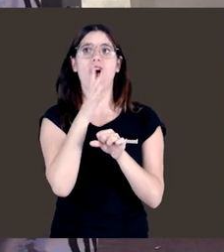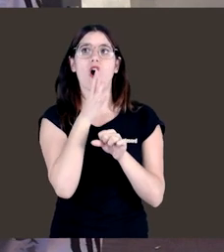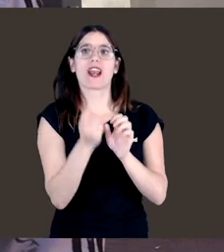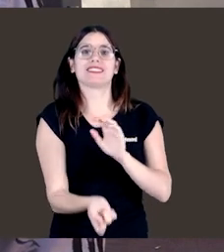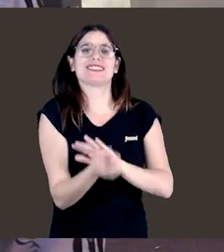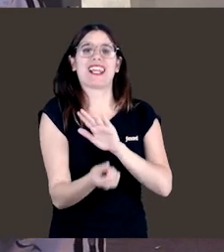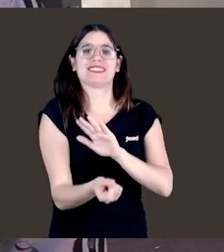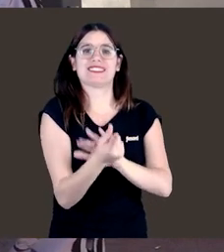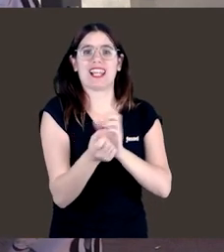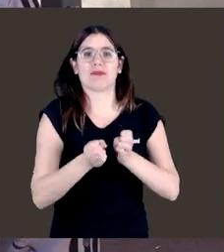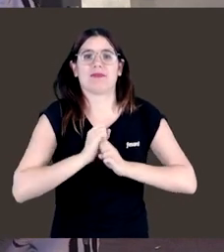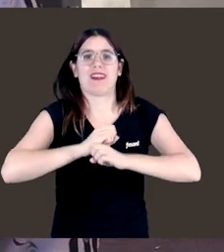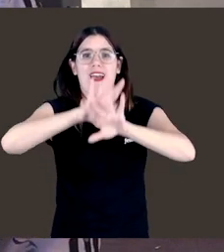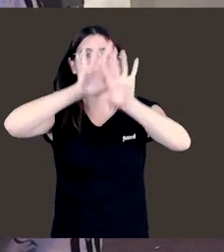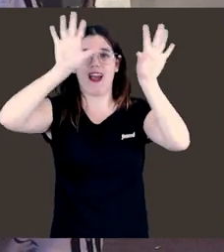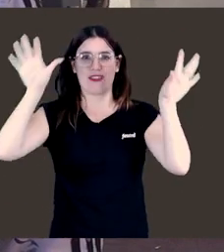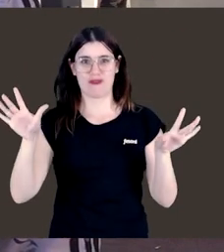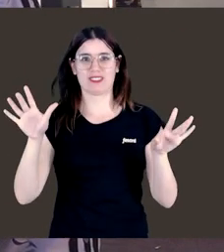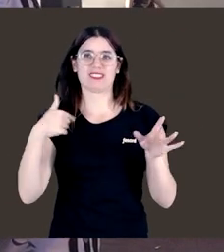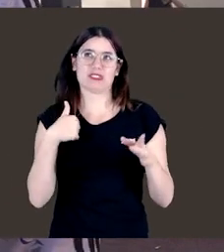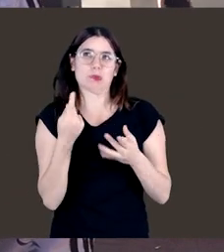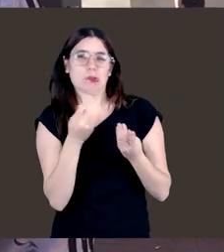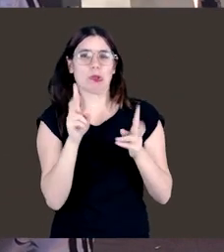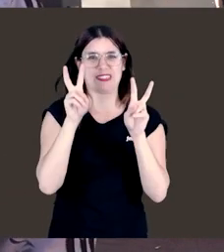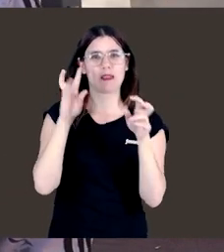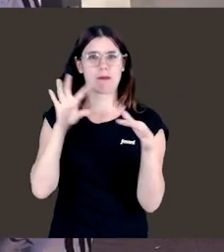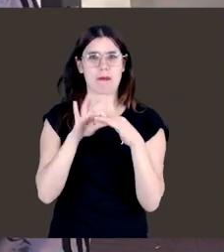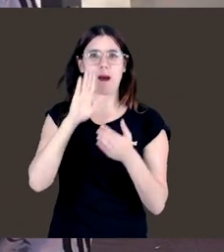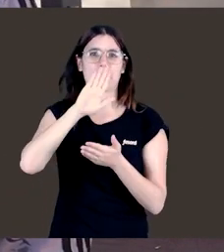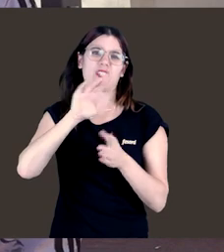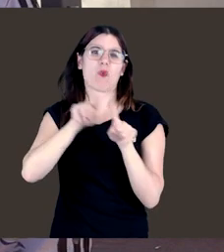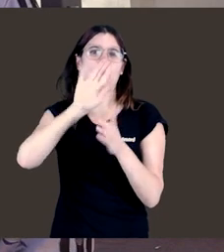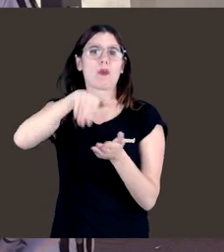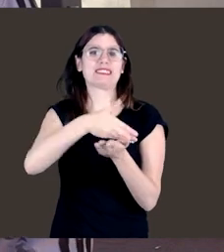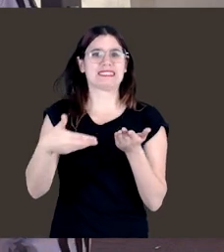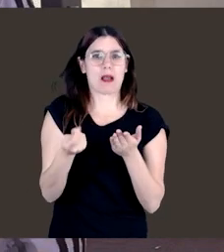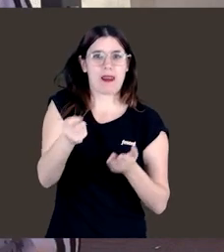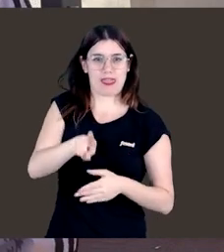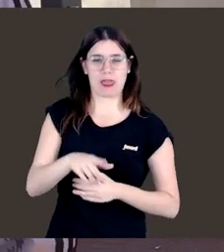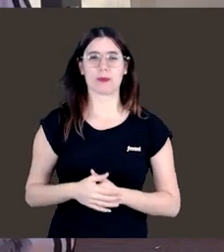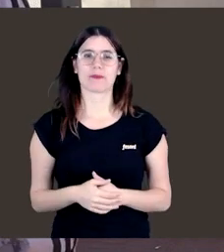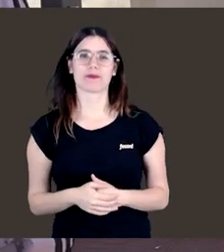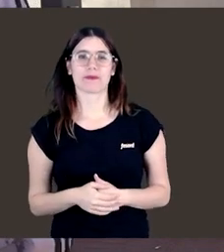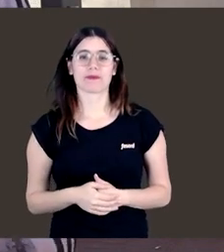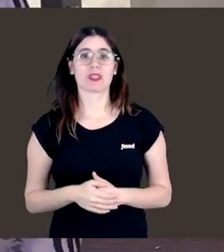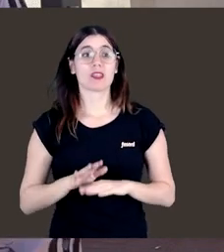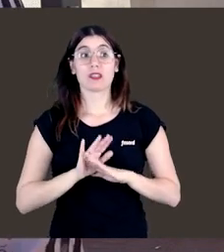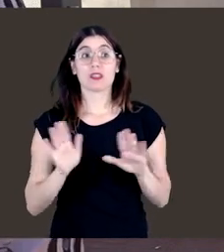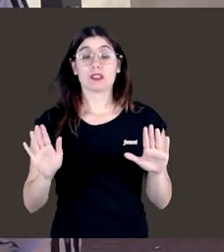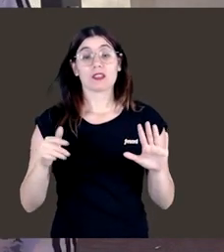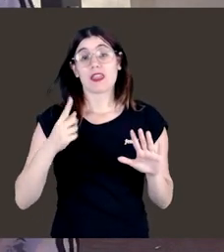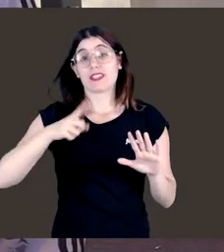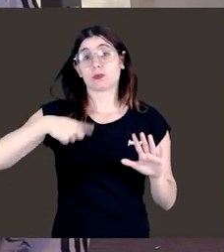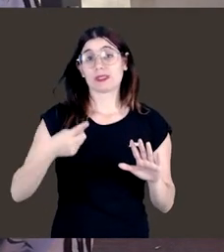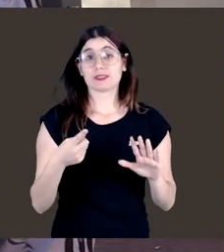trabajo está saliendo a la luz, ella está saliendo a la luz. Una cuestión así sería poéticamente, digamos, hablando.